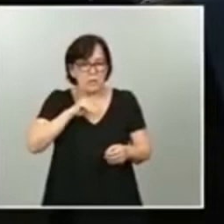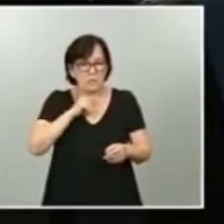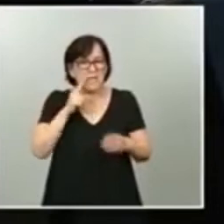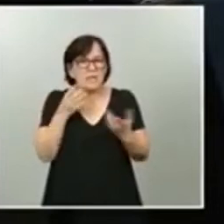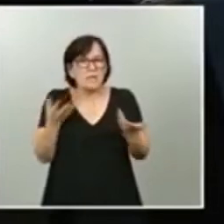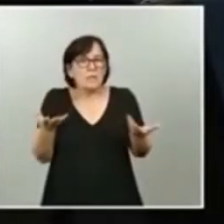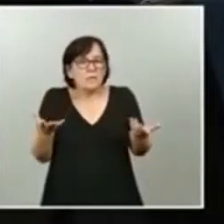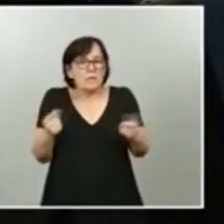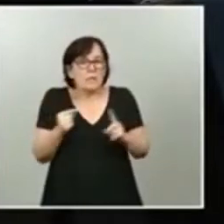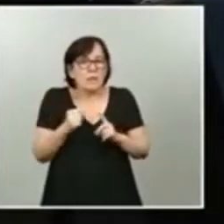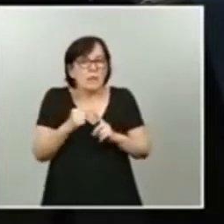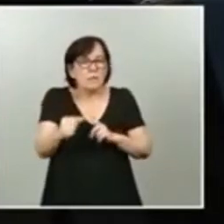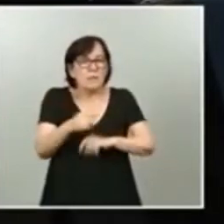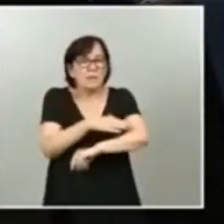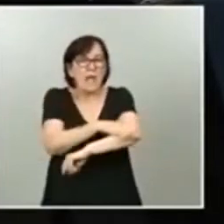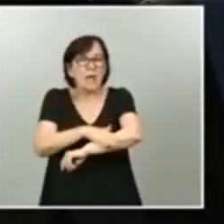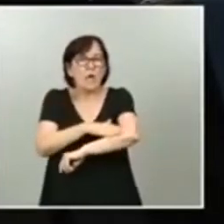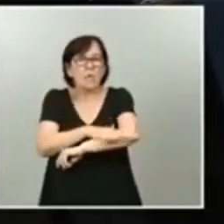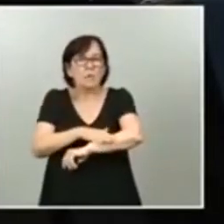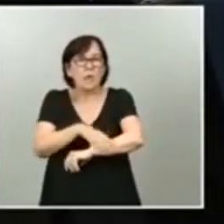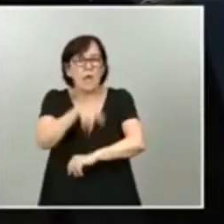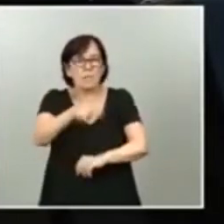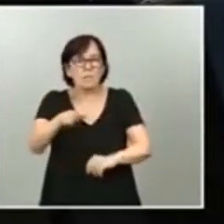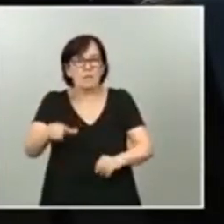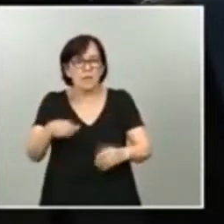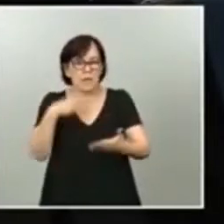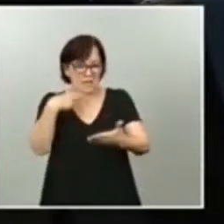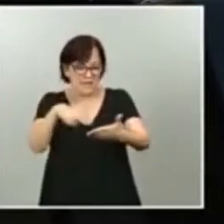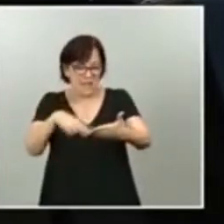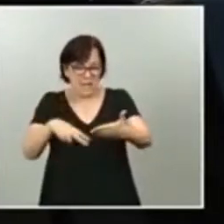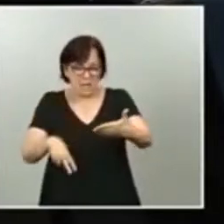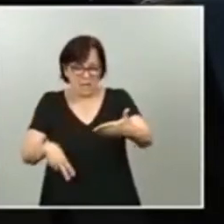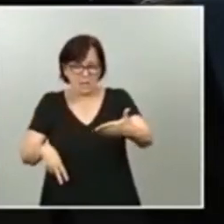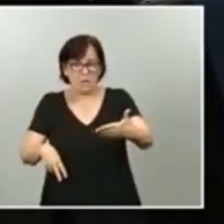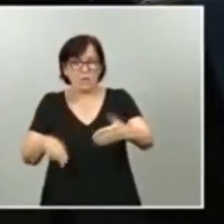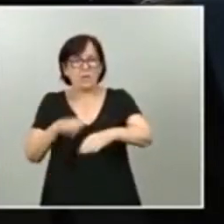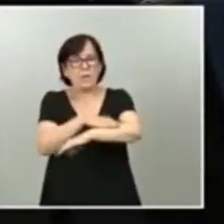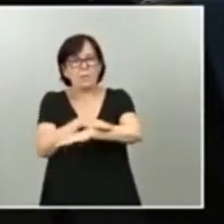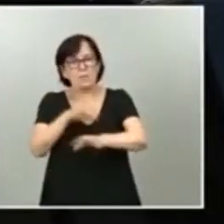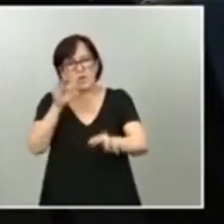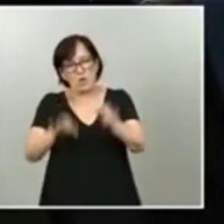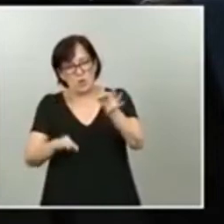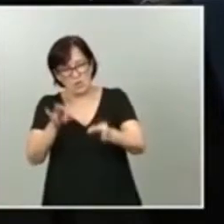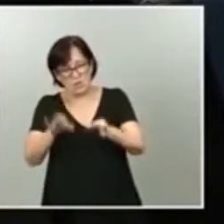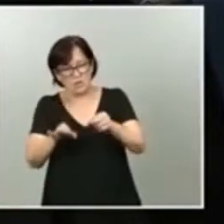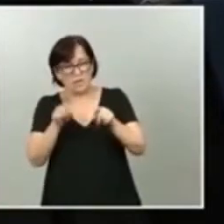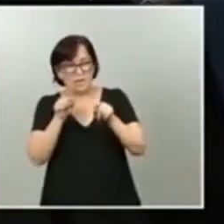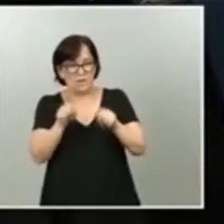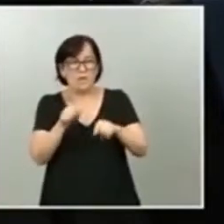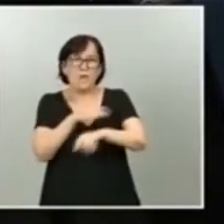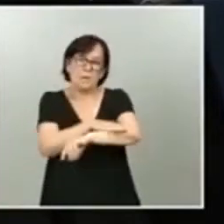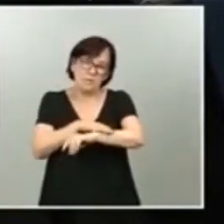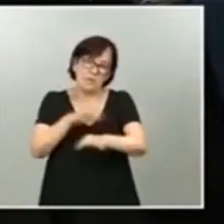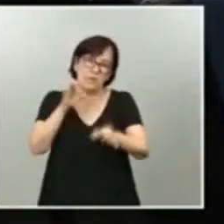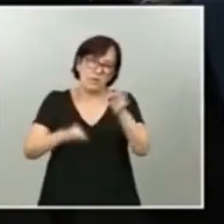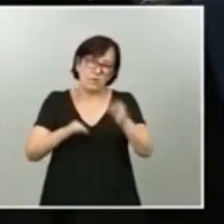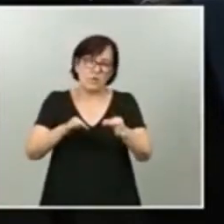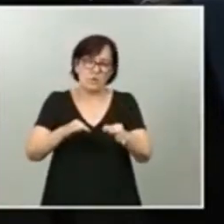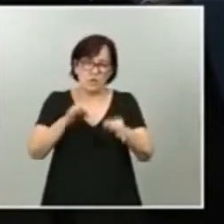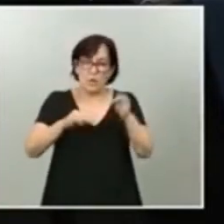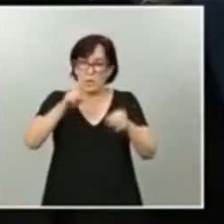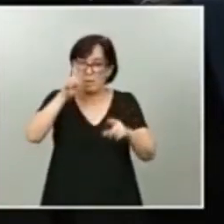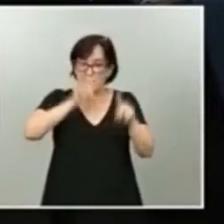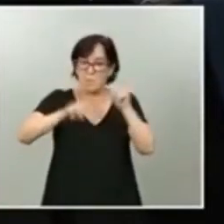da al gobierno a los ciudadanos que están leyendo eso? Y al ministro de Justicia en particular, como ministro de Justicia y jurista preocupado por la imagen de la